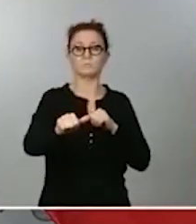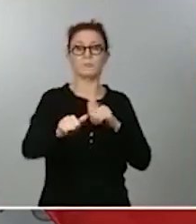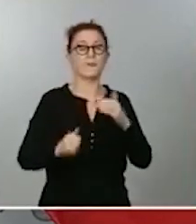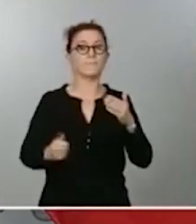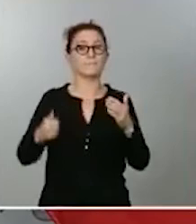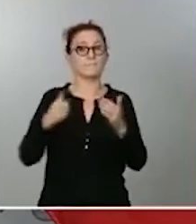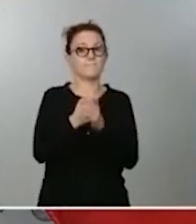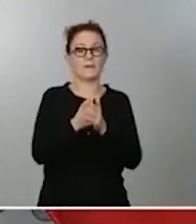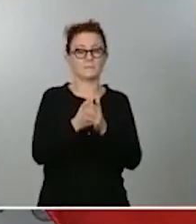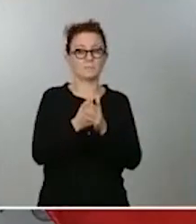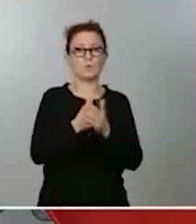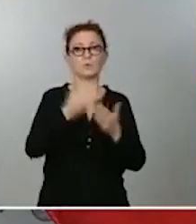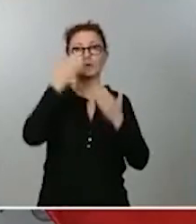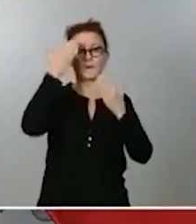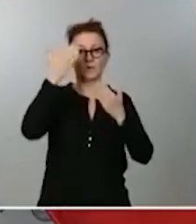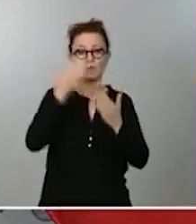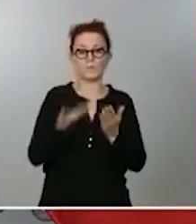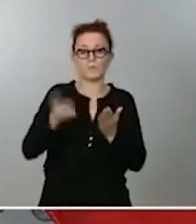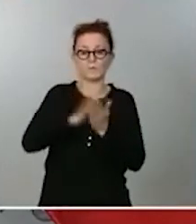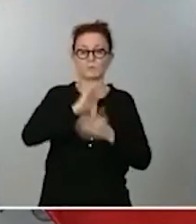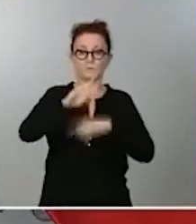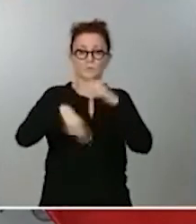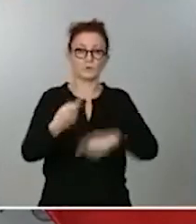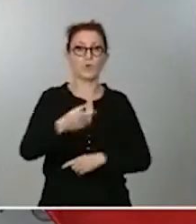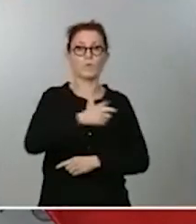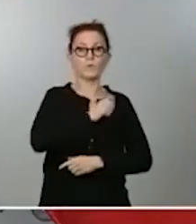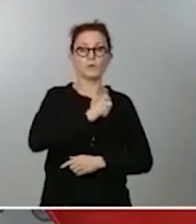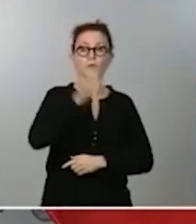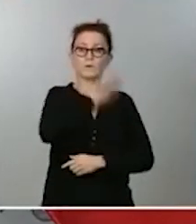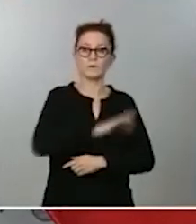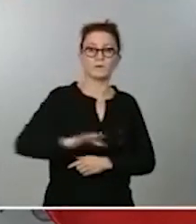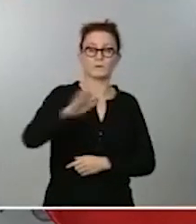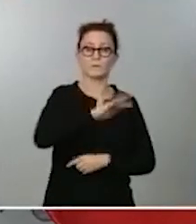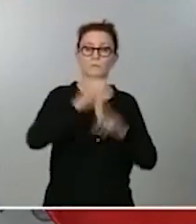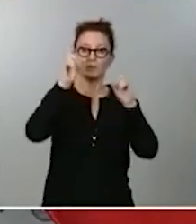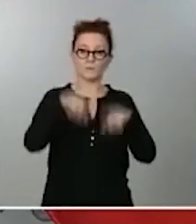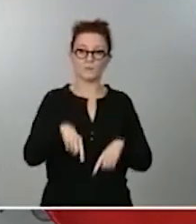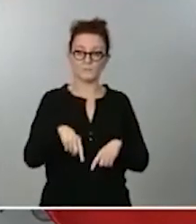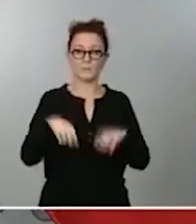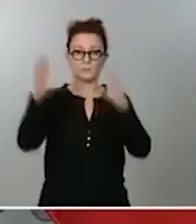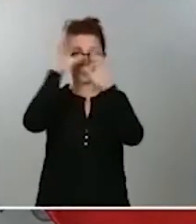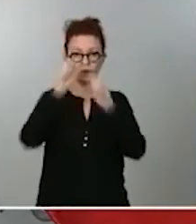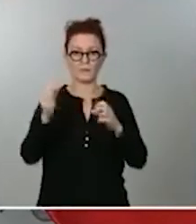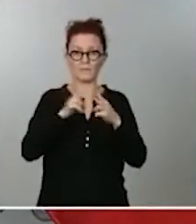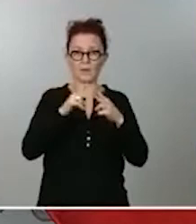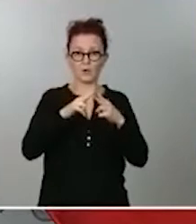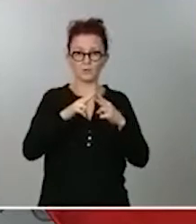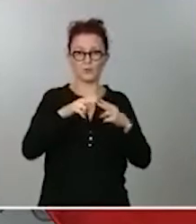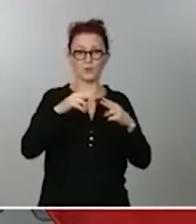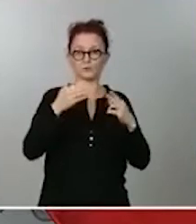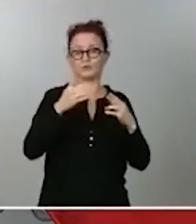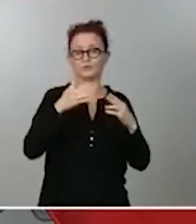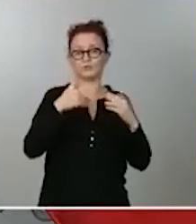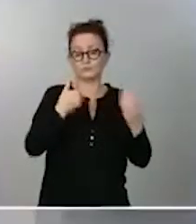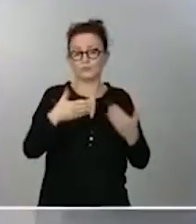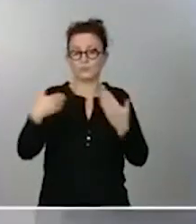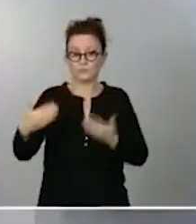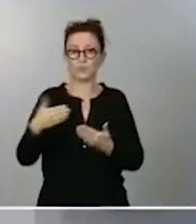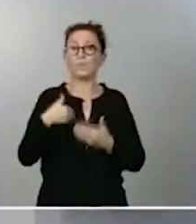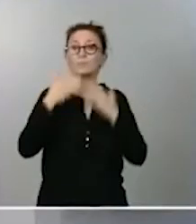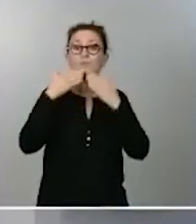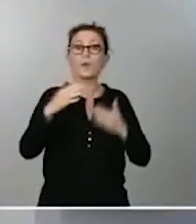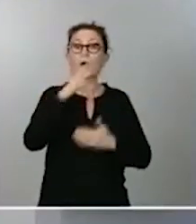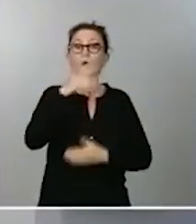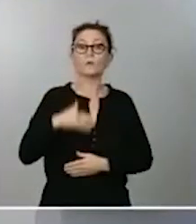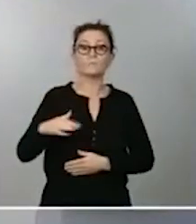a título póstumo tanto de la Policía Nacional como de la propia Guardia Civil. Muchas gracias y ahora concedo la palabra